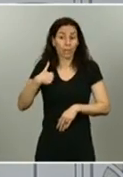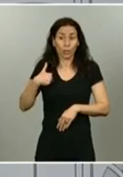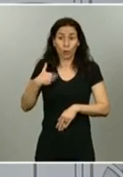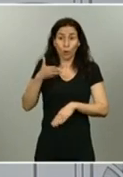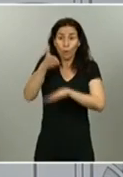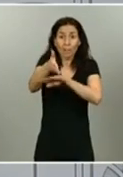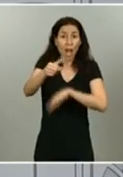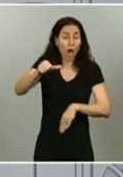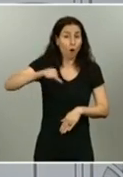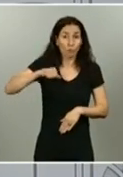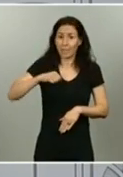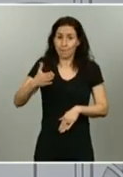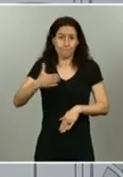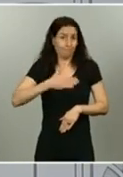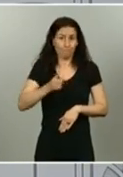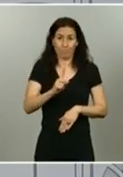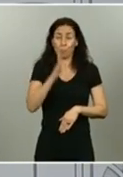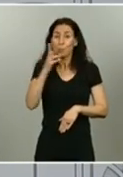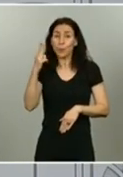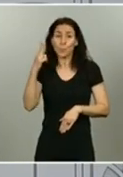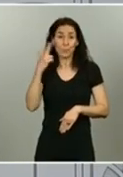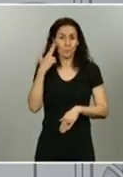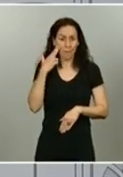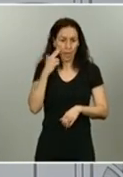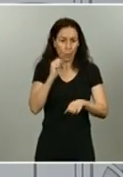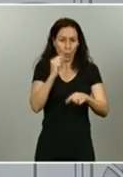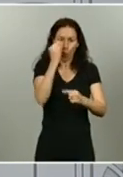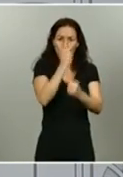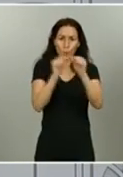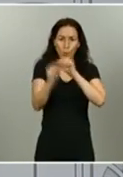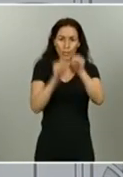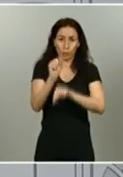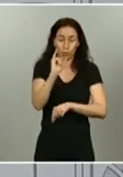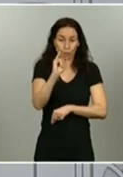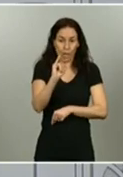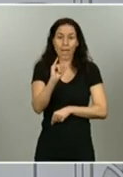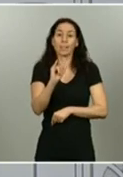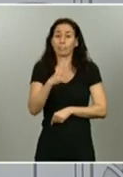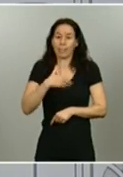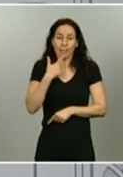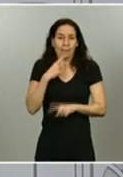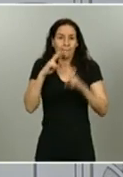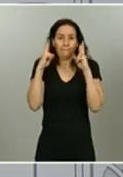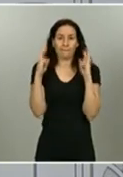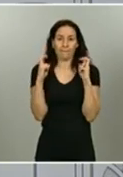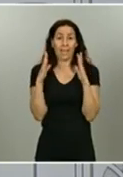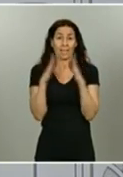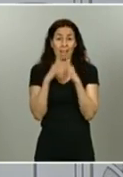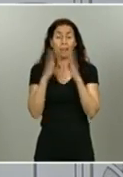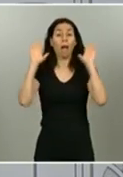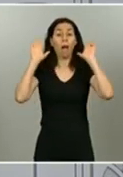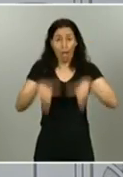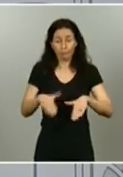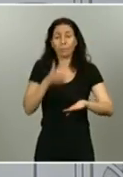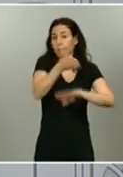donde había un virus que producía unas letalidades importantes no hubieran llegado a tiempo. En otros casos la saturación de los hospitales también ha